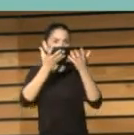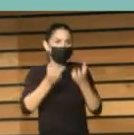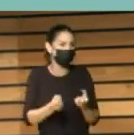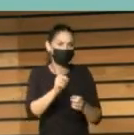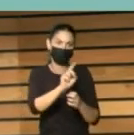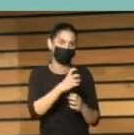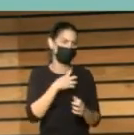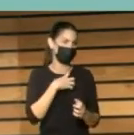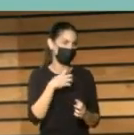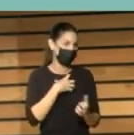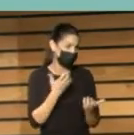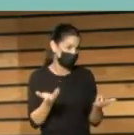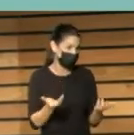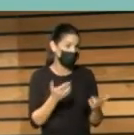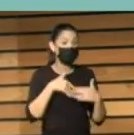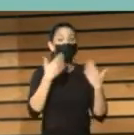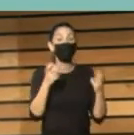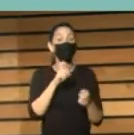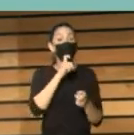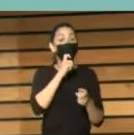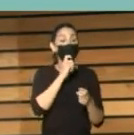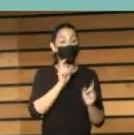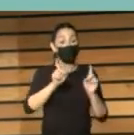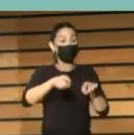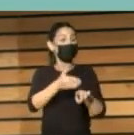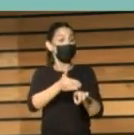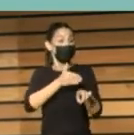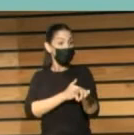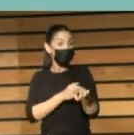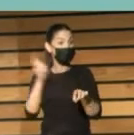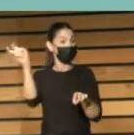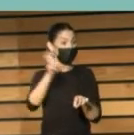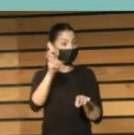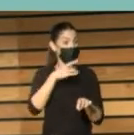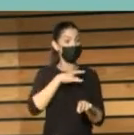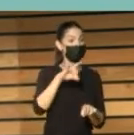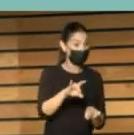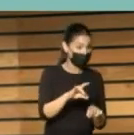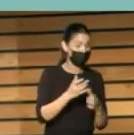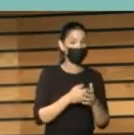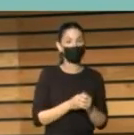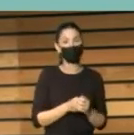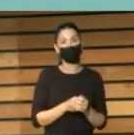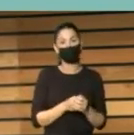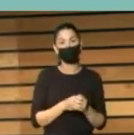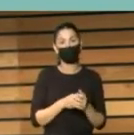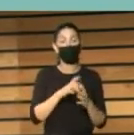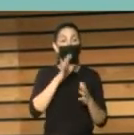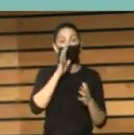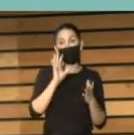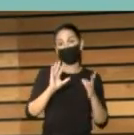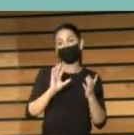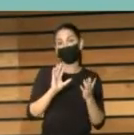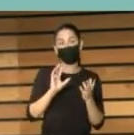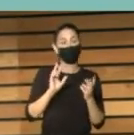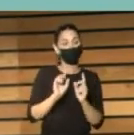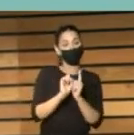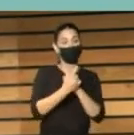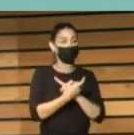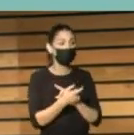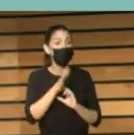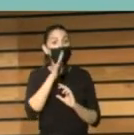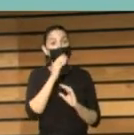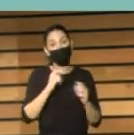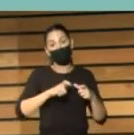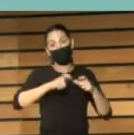través de cita previa. En este momento parece que vemos la luz al final del túnel. El panorama es más alegre, diferente, con mayor participación. Vamos